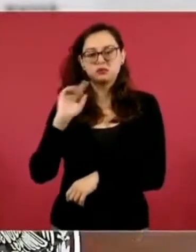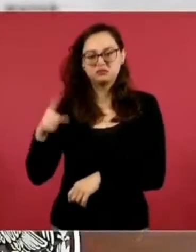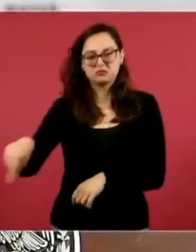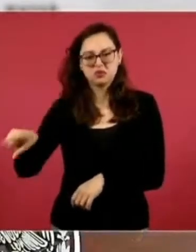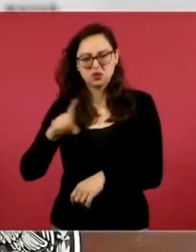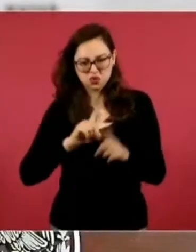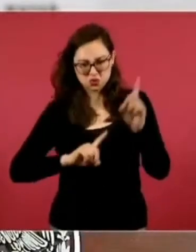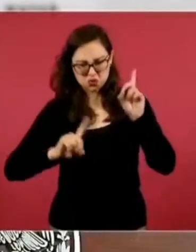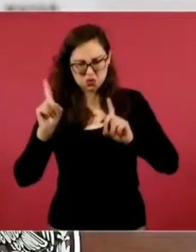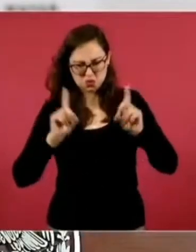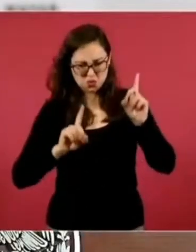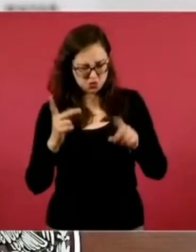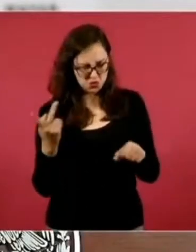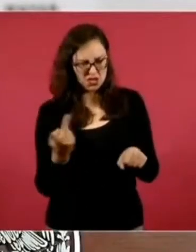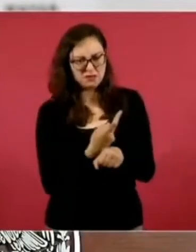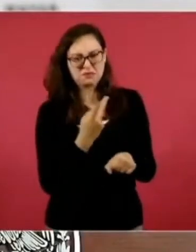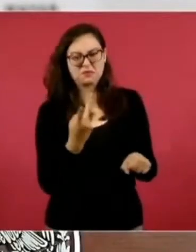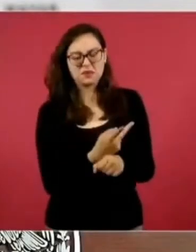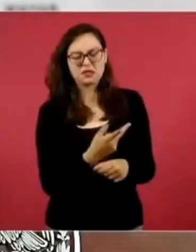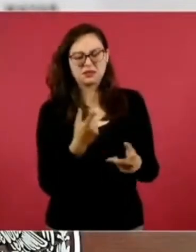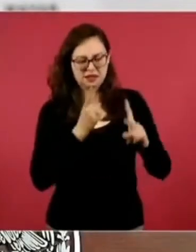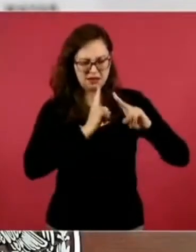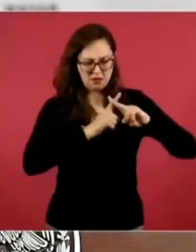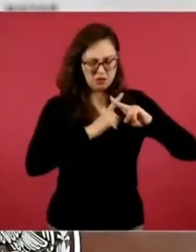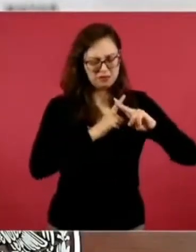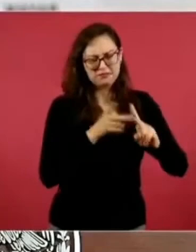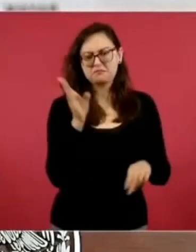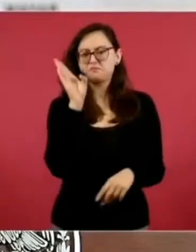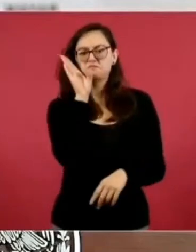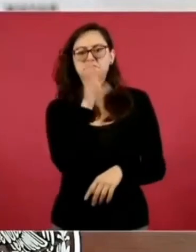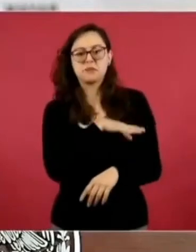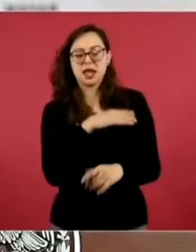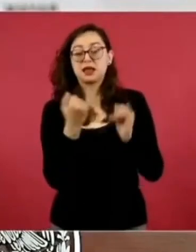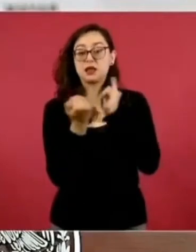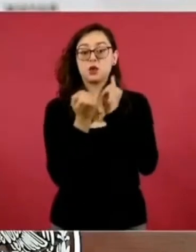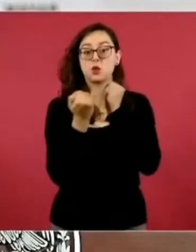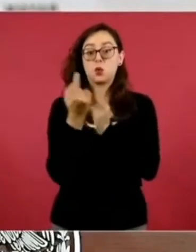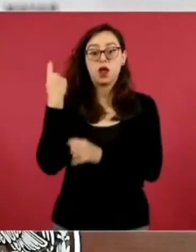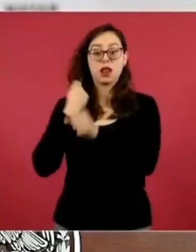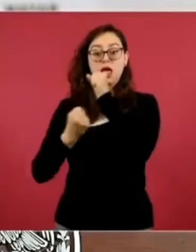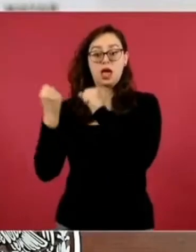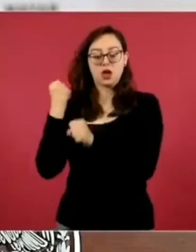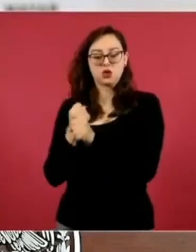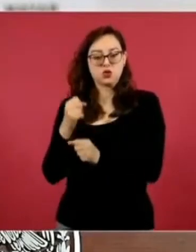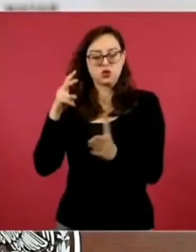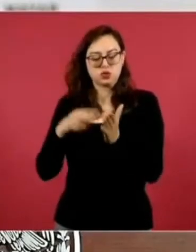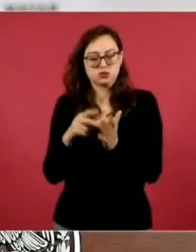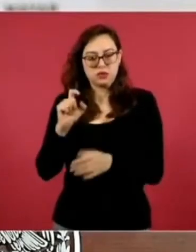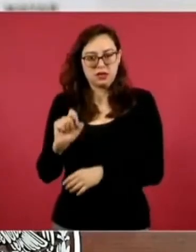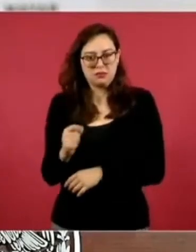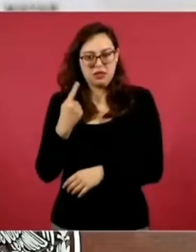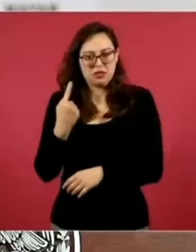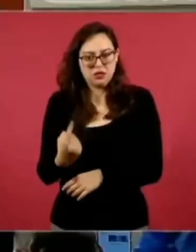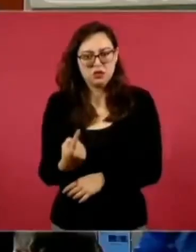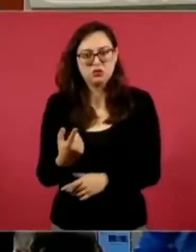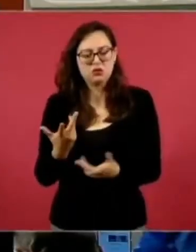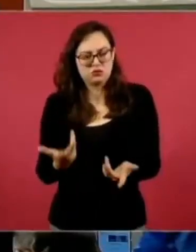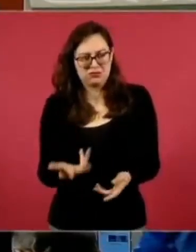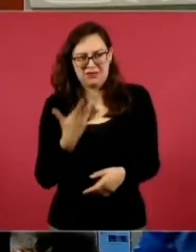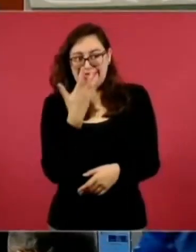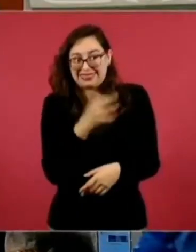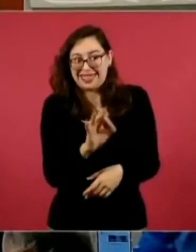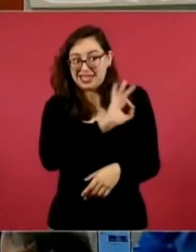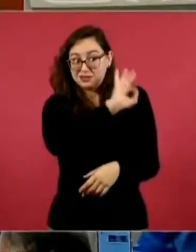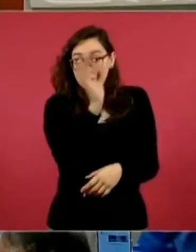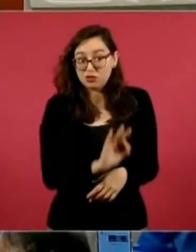del año 2021, en donde se planteó que no hubo un otorgamiento del 10 por ciento